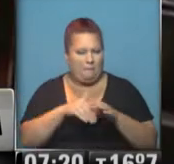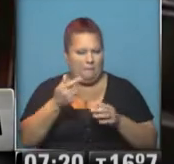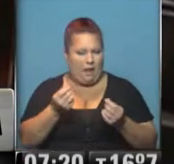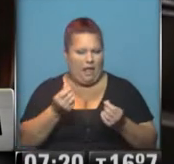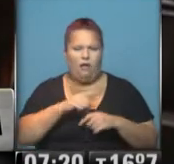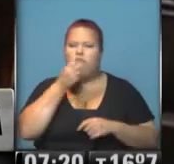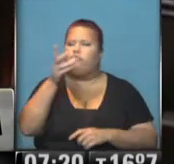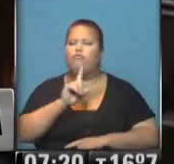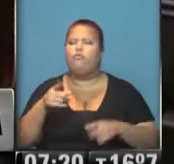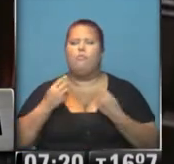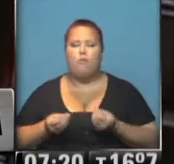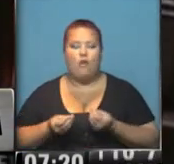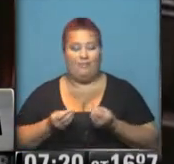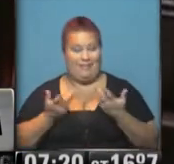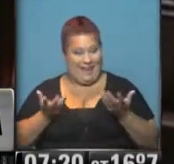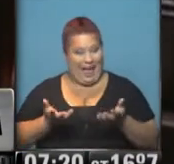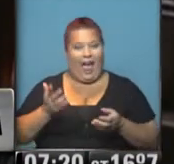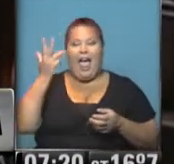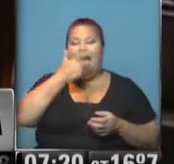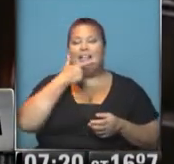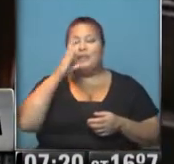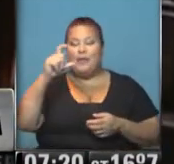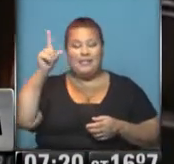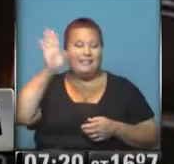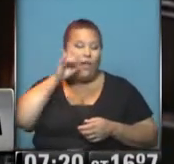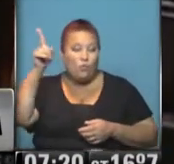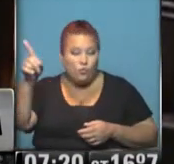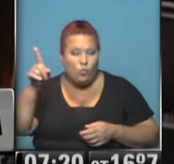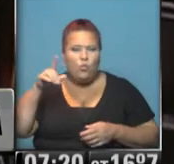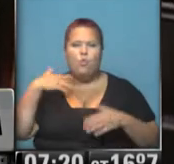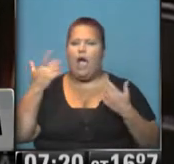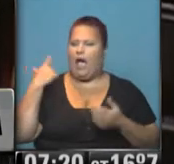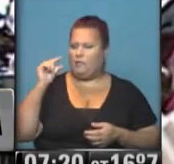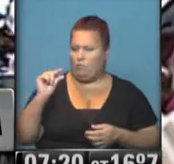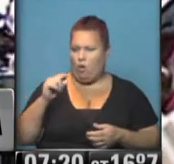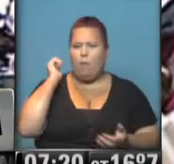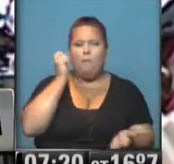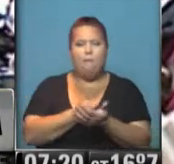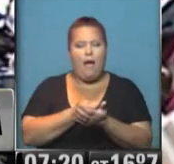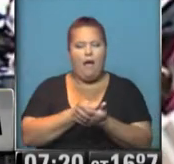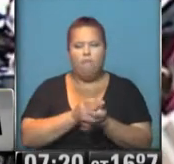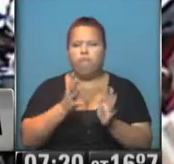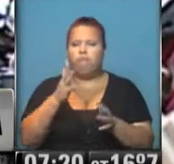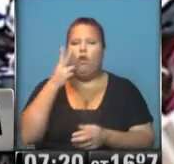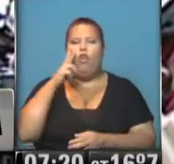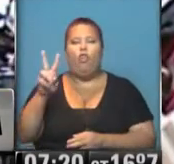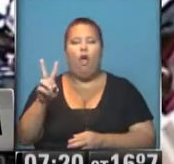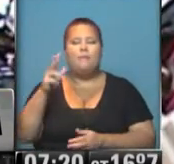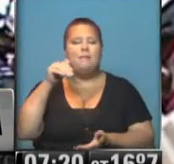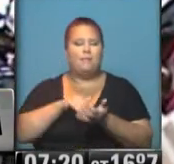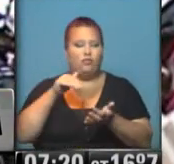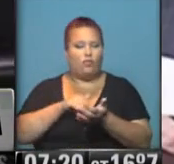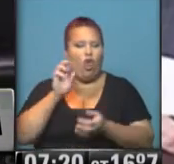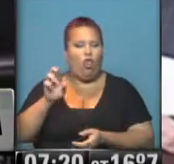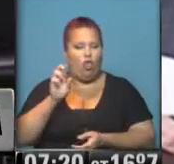por qué no se declaran. Claro, a propósito, el HSBC en los Estados Unidos hace muy pocas semanas pagó cerca de 2.000 millones